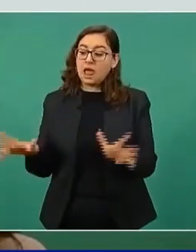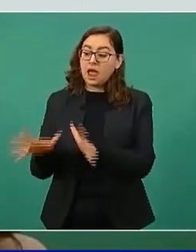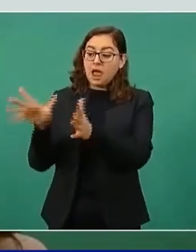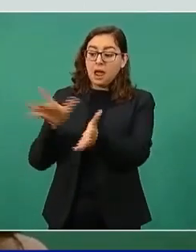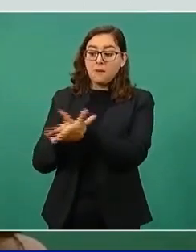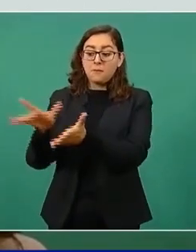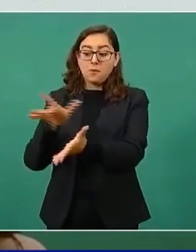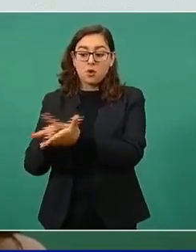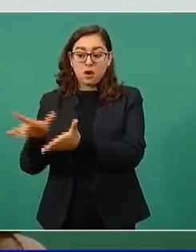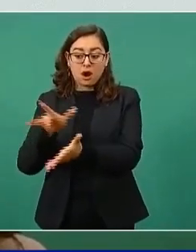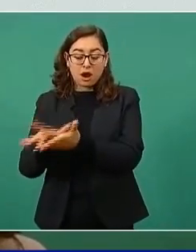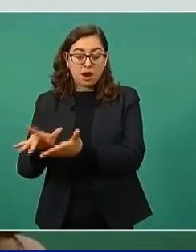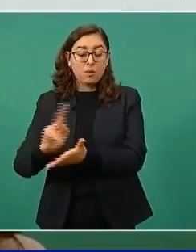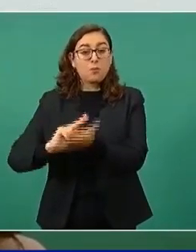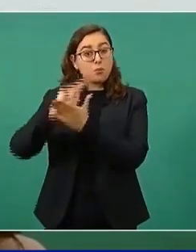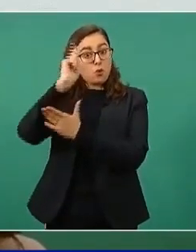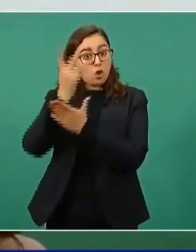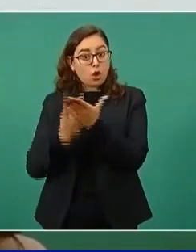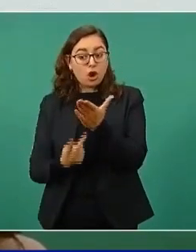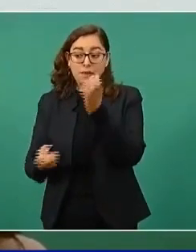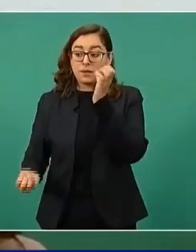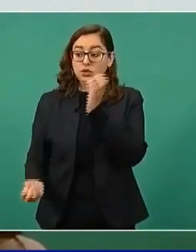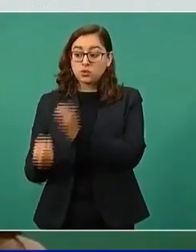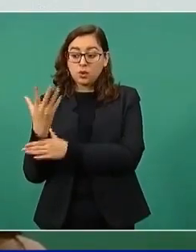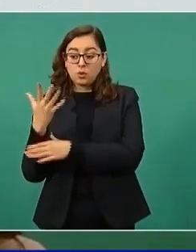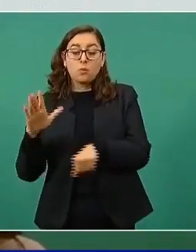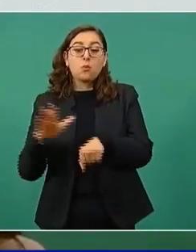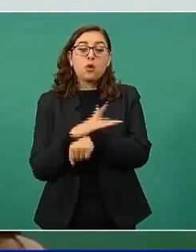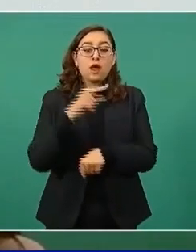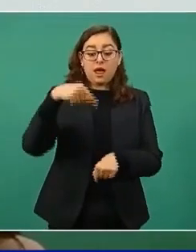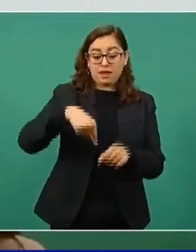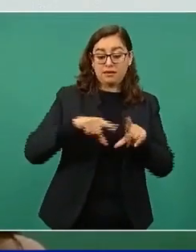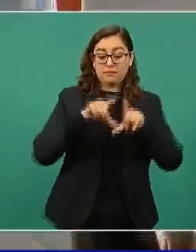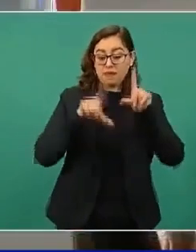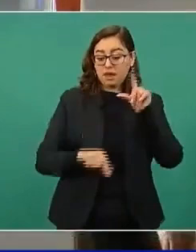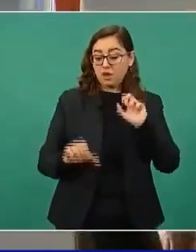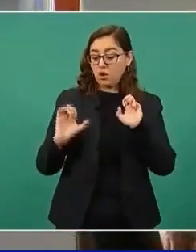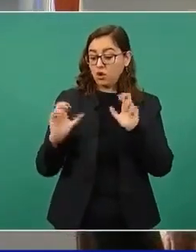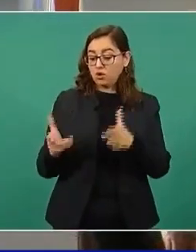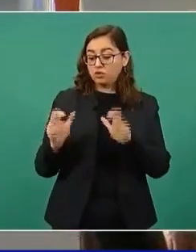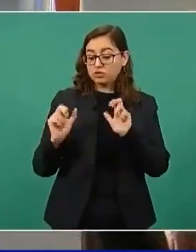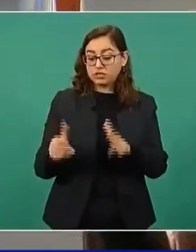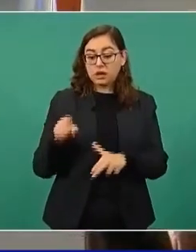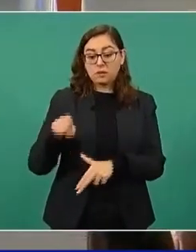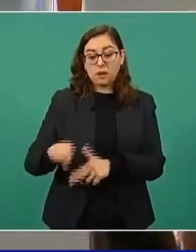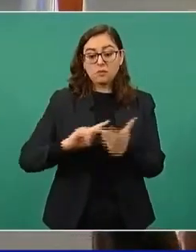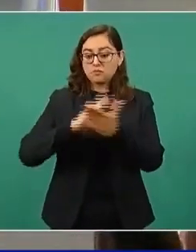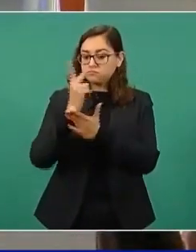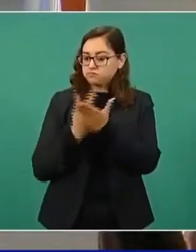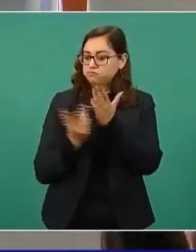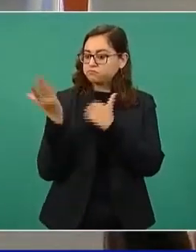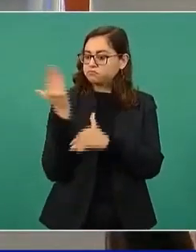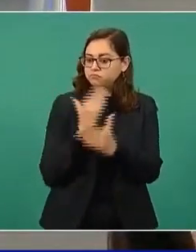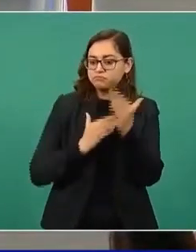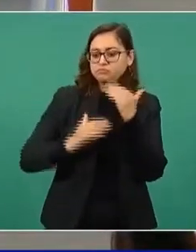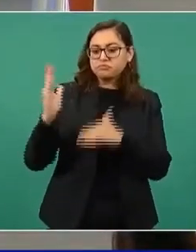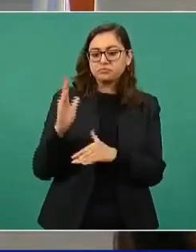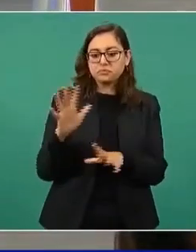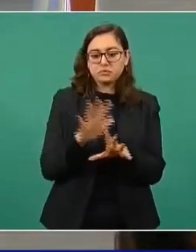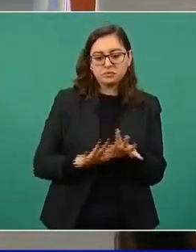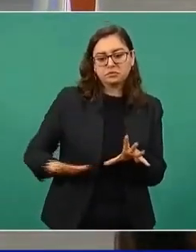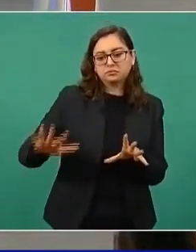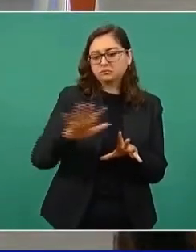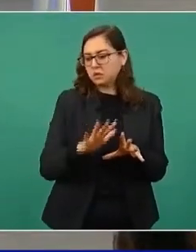con éxito en Chiapas, estado vecino de Centroamérica y cuya naturaleza y culturas